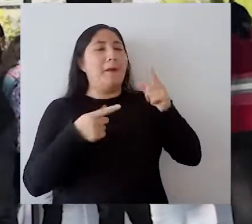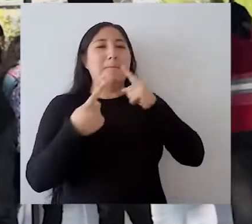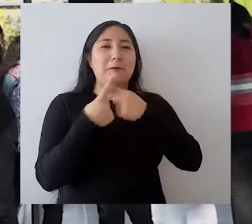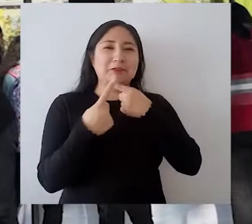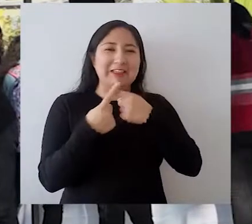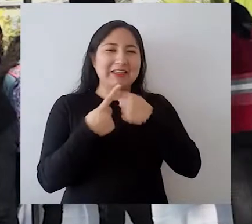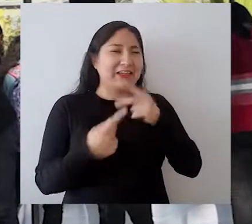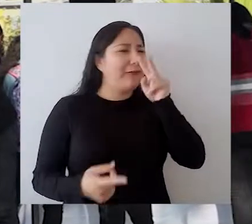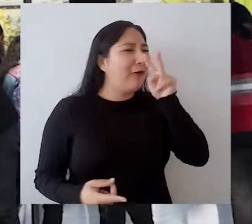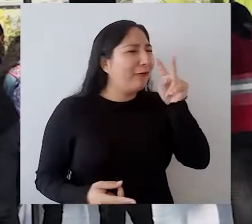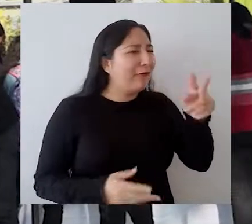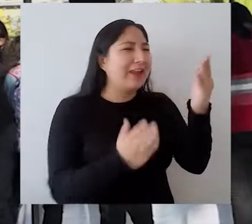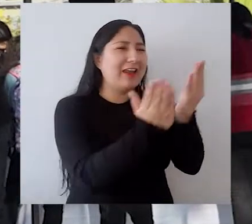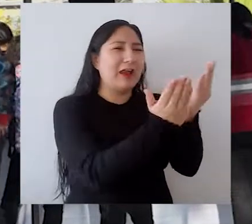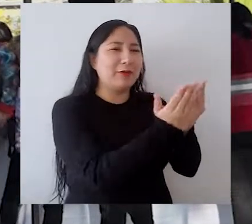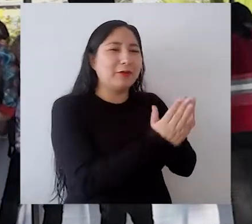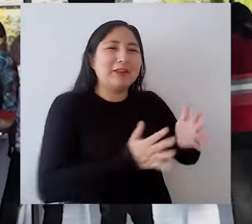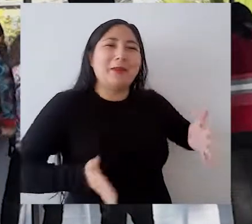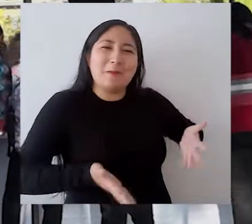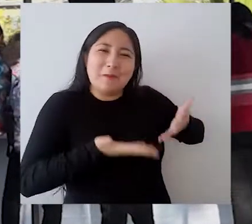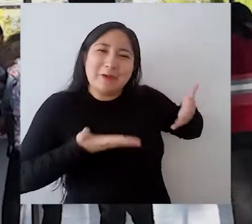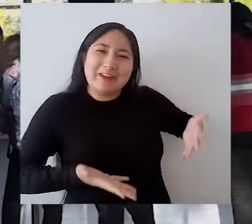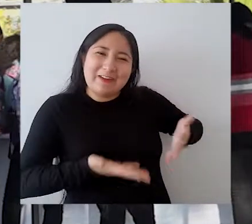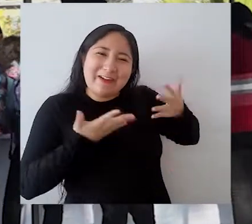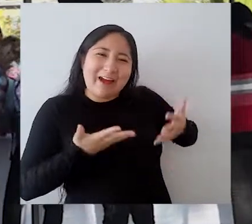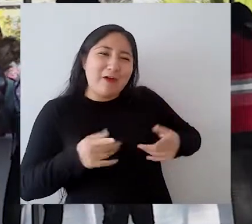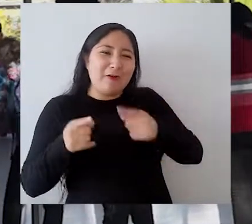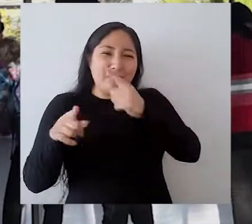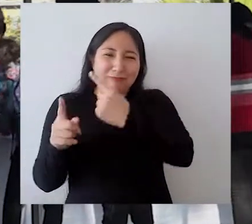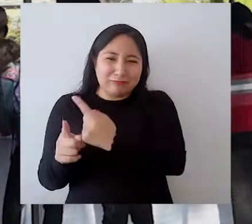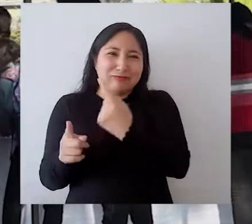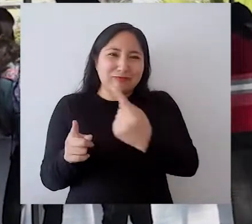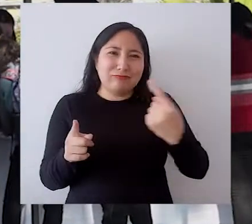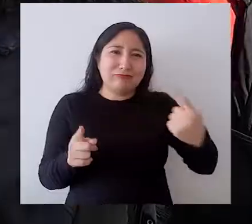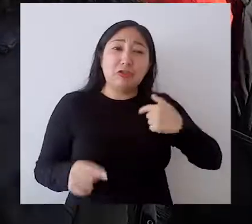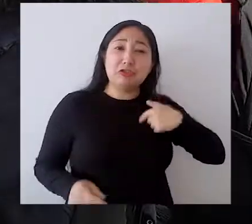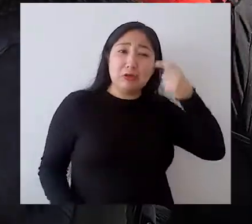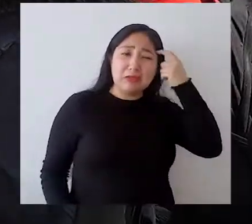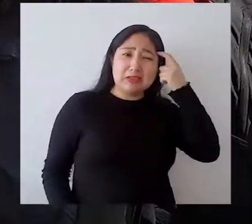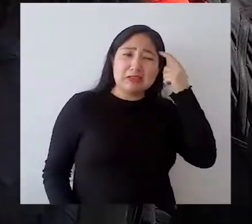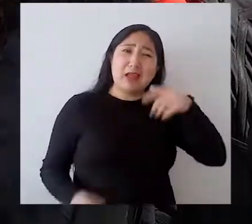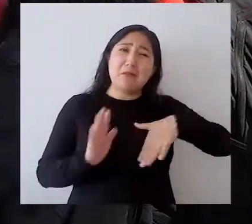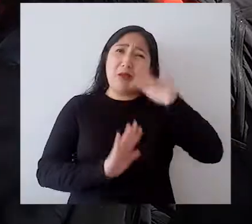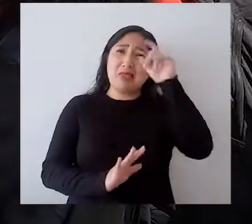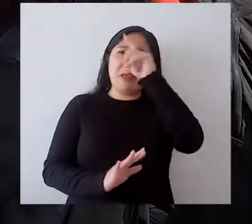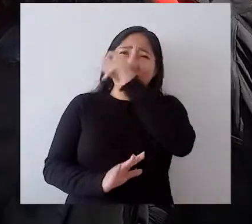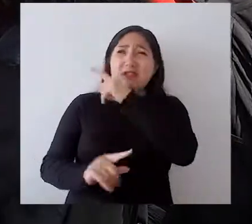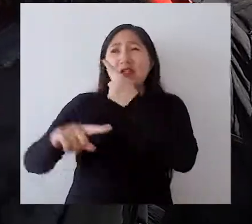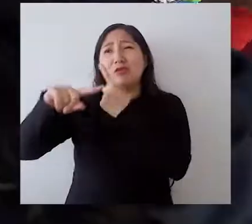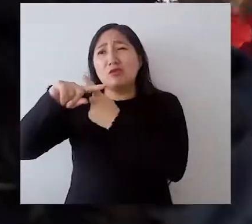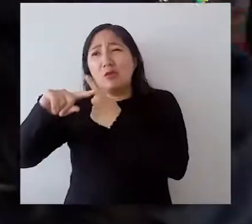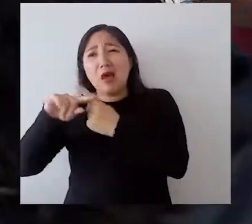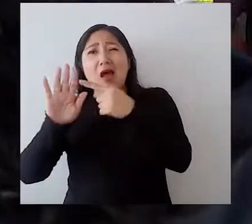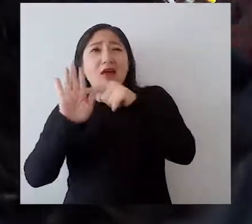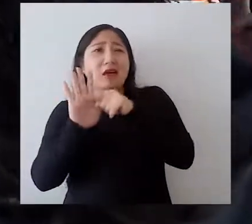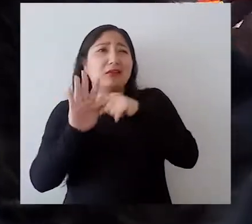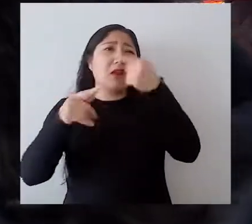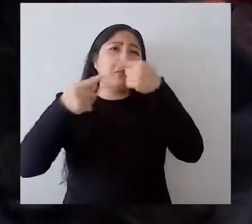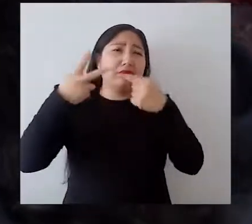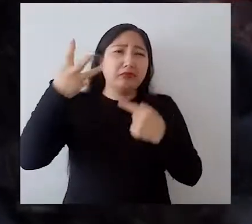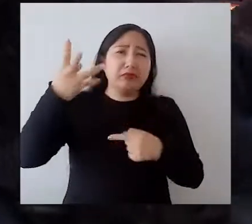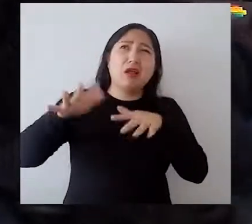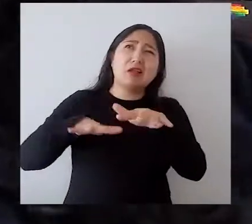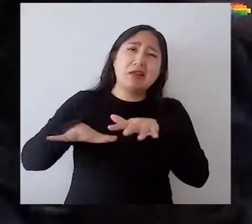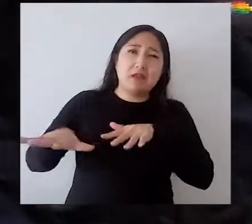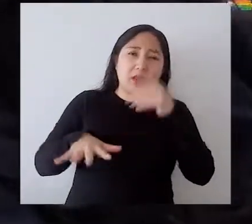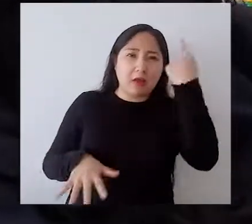positiva, me ha gustado ver a los estudiantes como motivados con cada uno de los stands. Pensé que a lo mejor a ellos les iba a costar más sumarse, empezar a realizar la